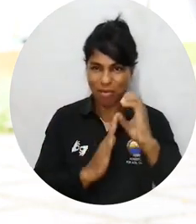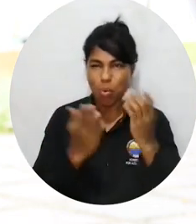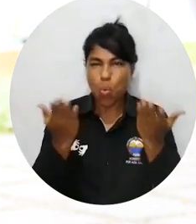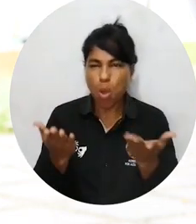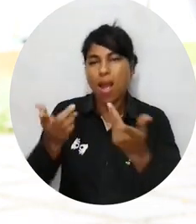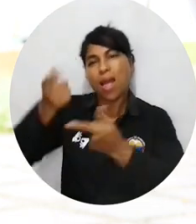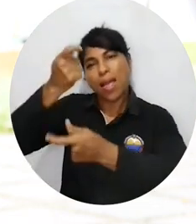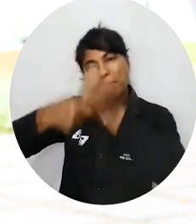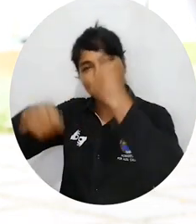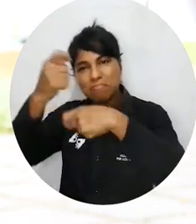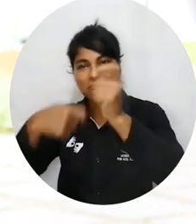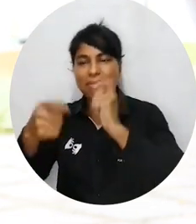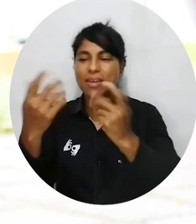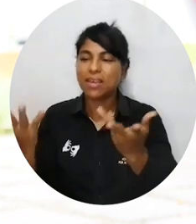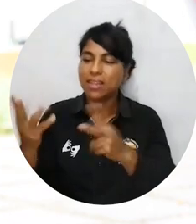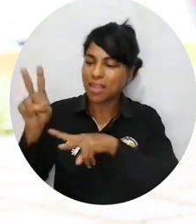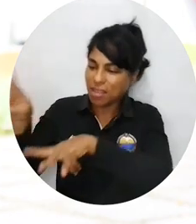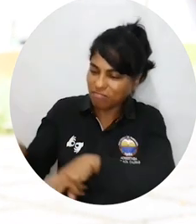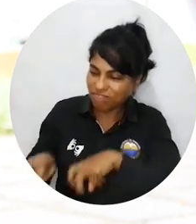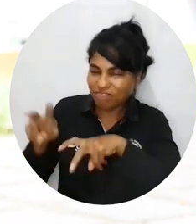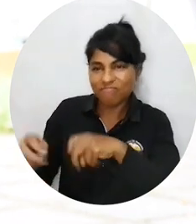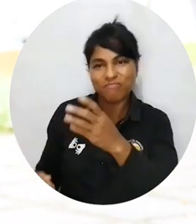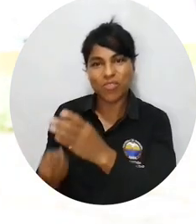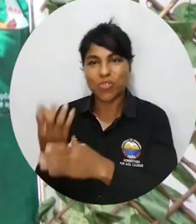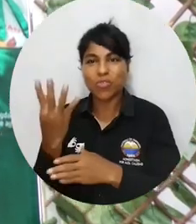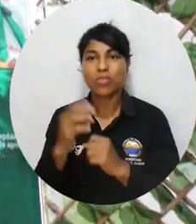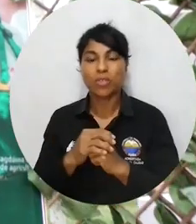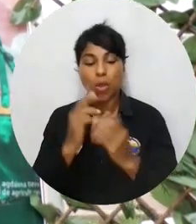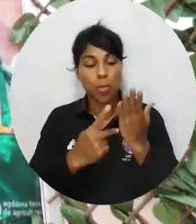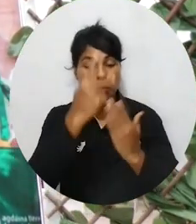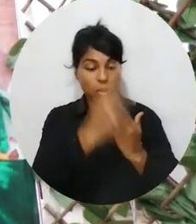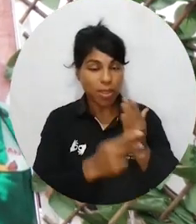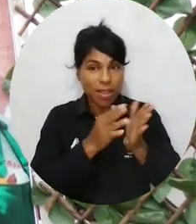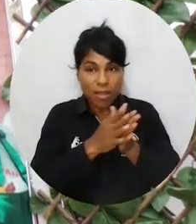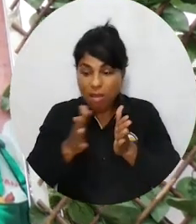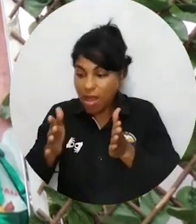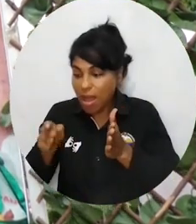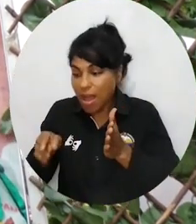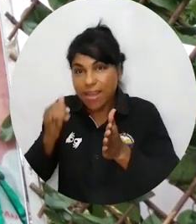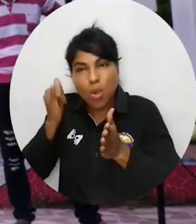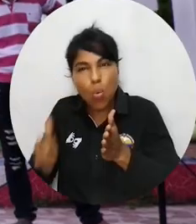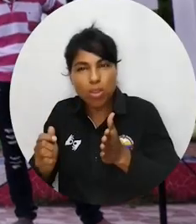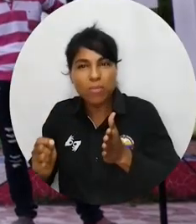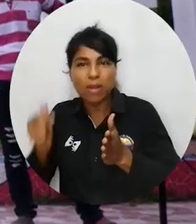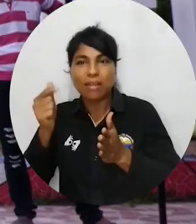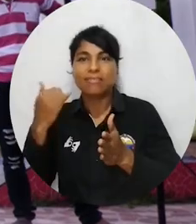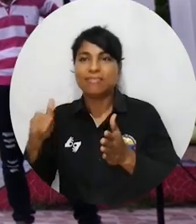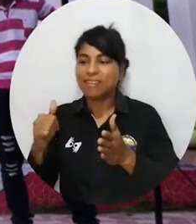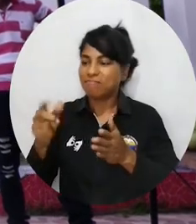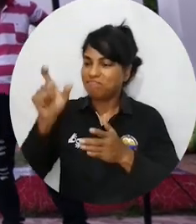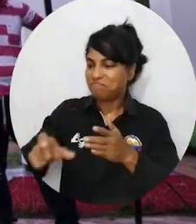la comercialización electrónica de los productos hortofrutícolas. El proyecto ya se encuentra en su fase final, ya